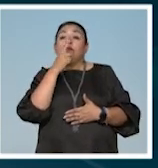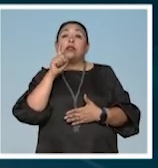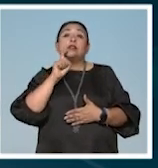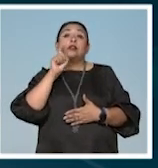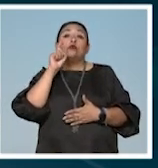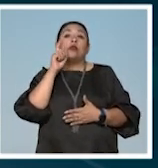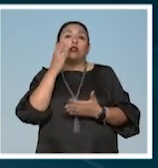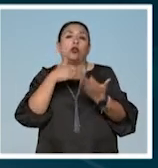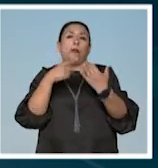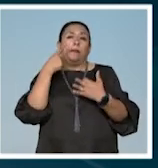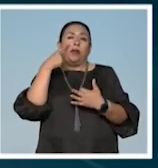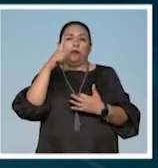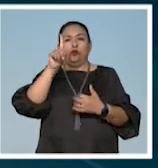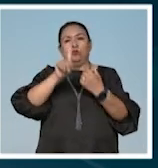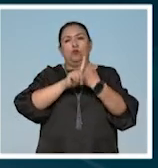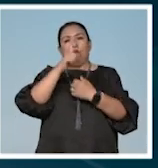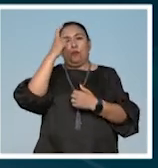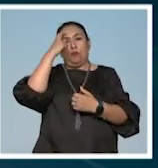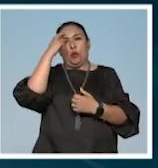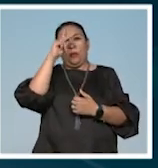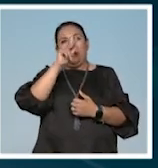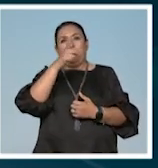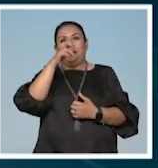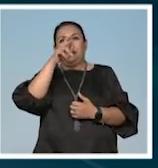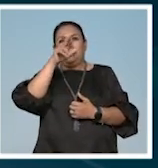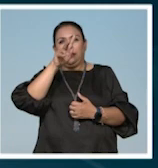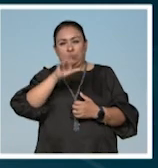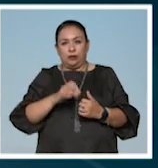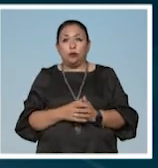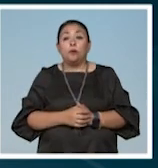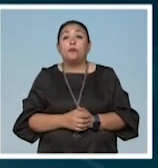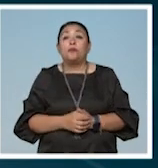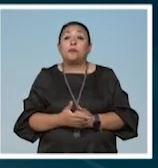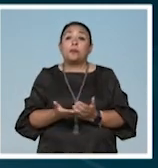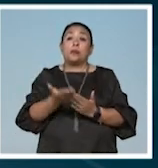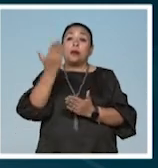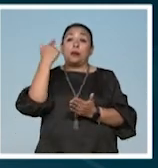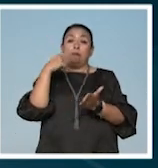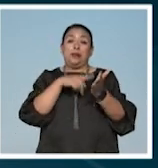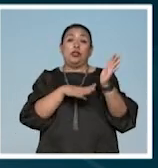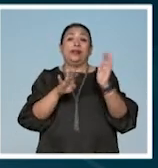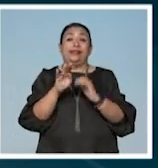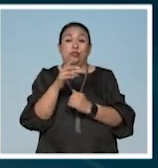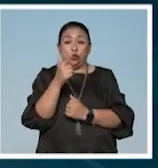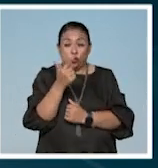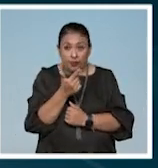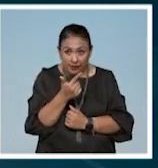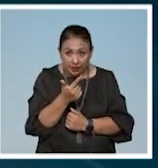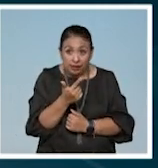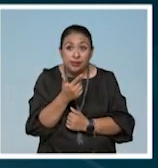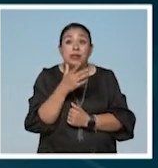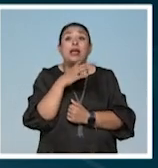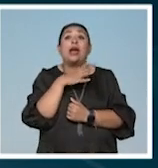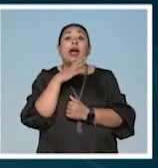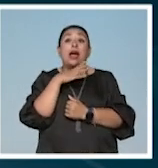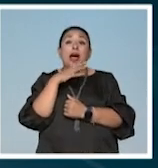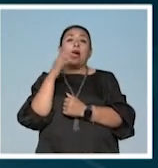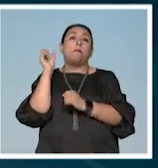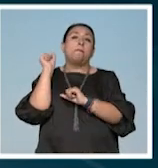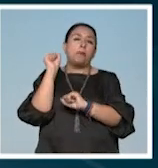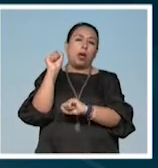luces es un trastorno psiquiátrico. Desde 1997 nacen los movimientos